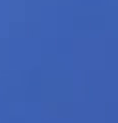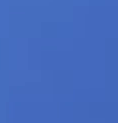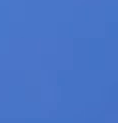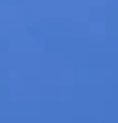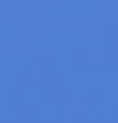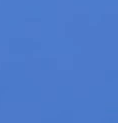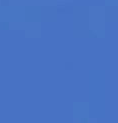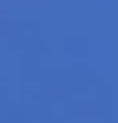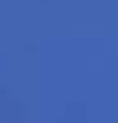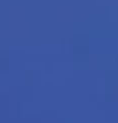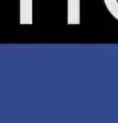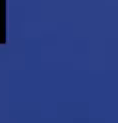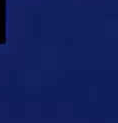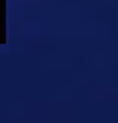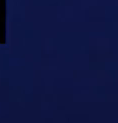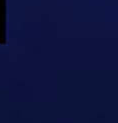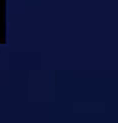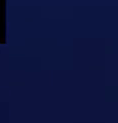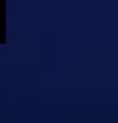Gracias por ver el video.